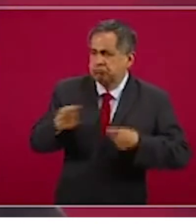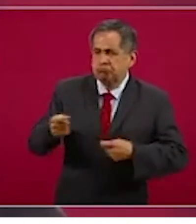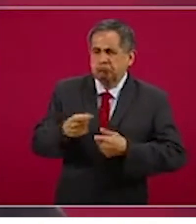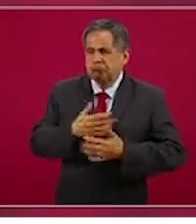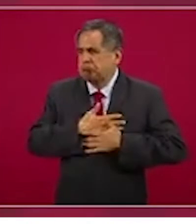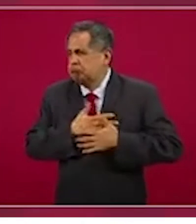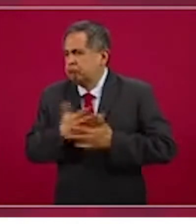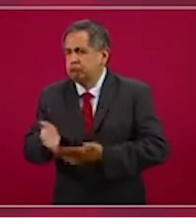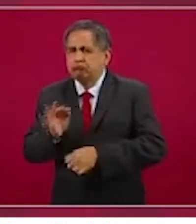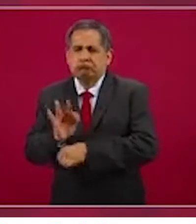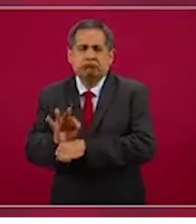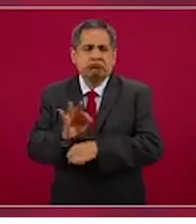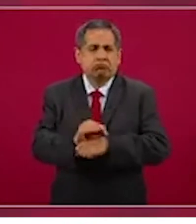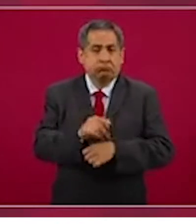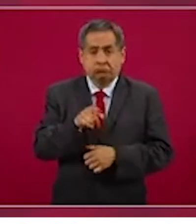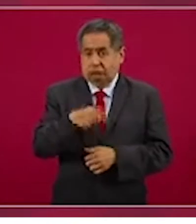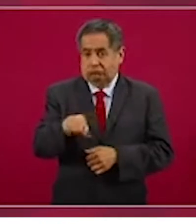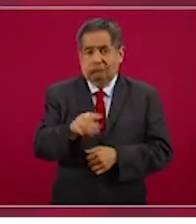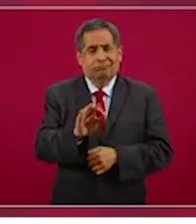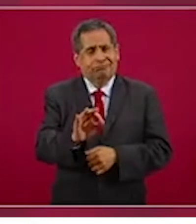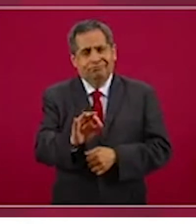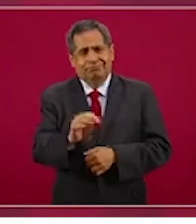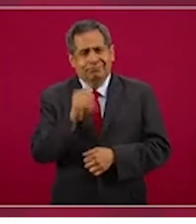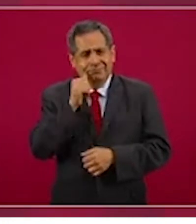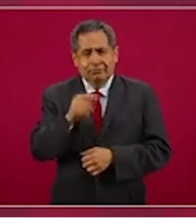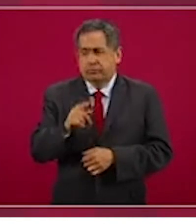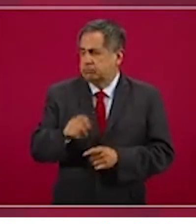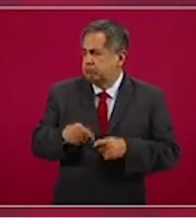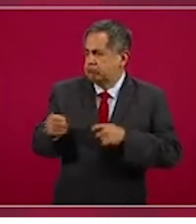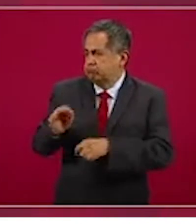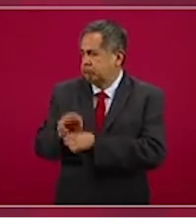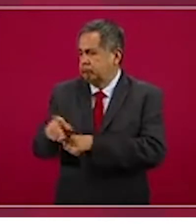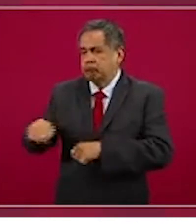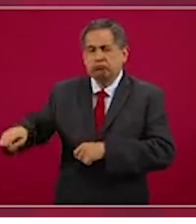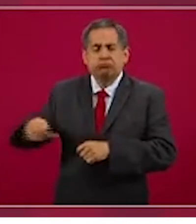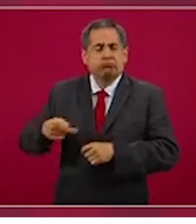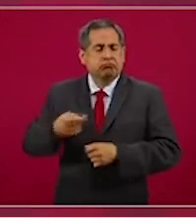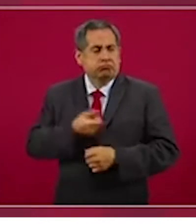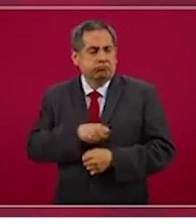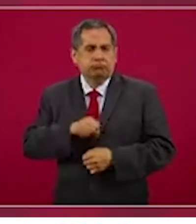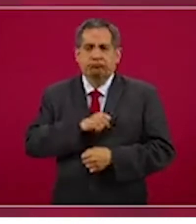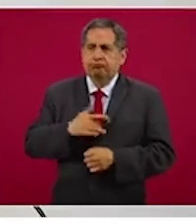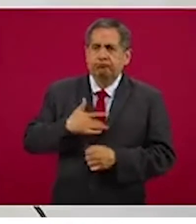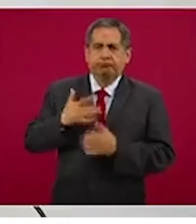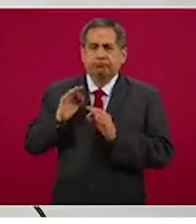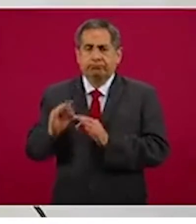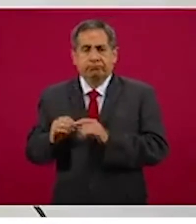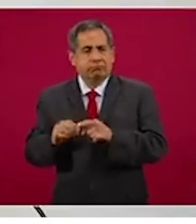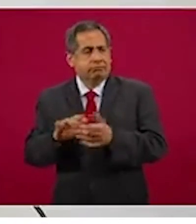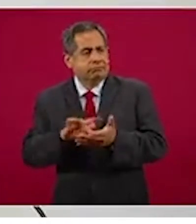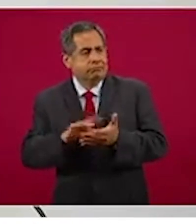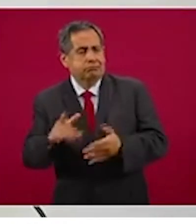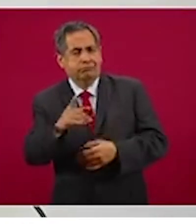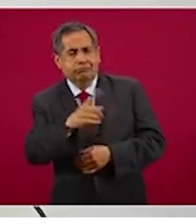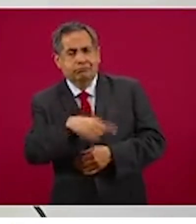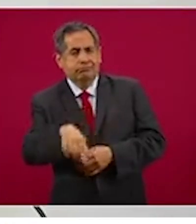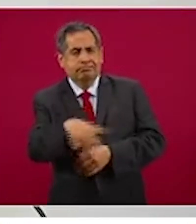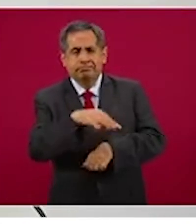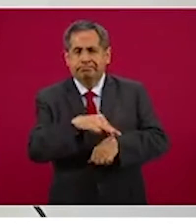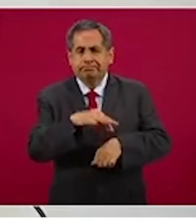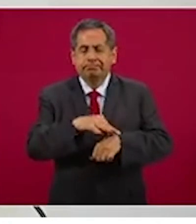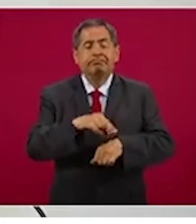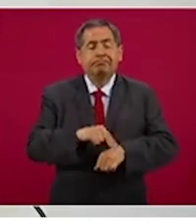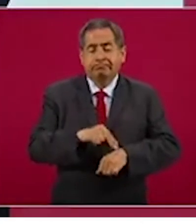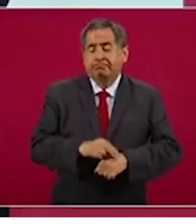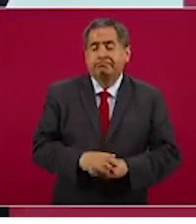Para que los demás tengan derecho a un estado de salud y bienestar. Día